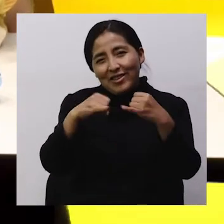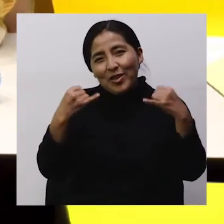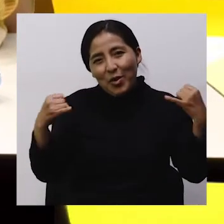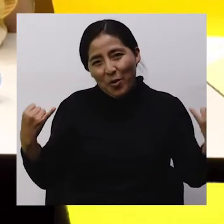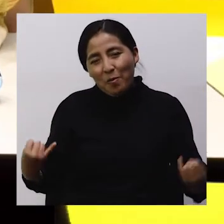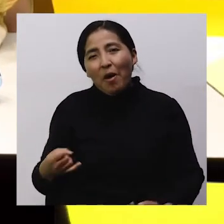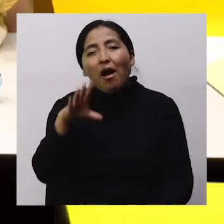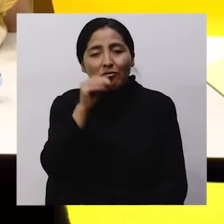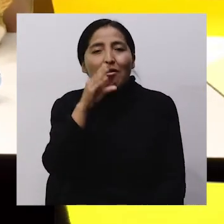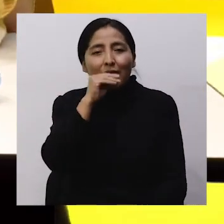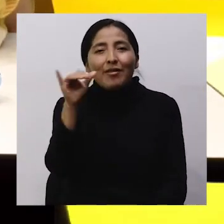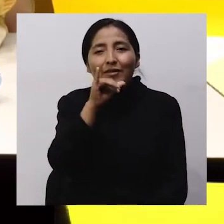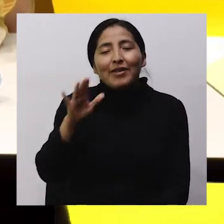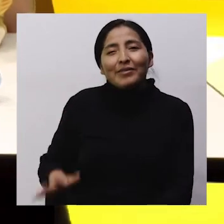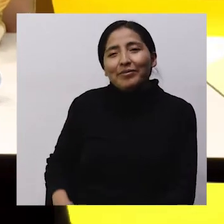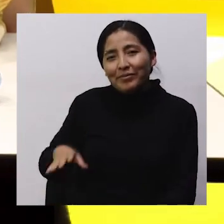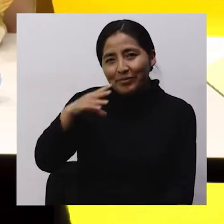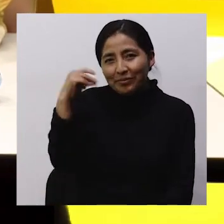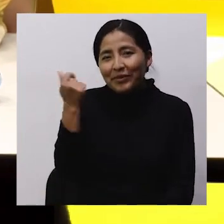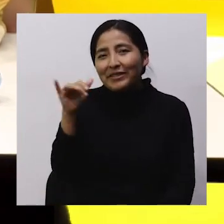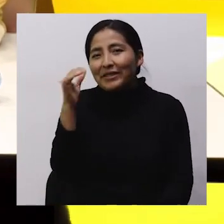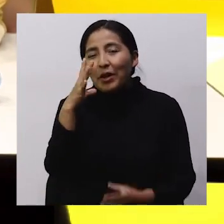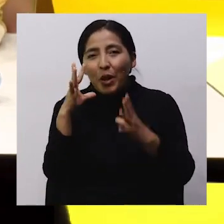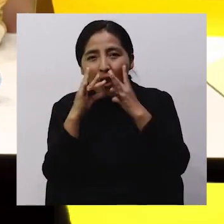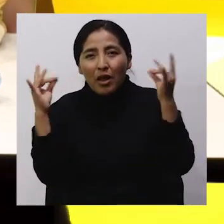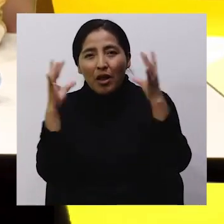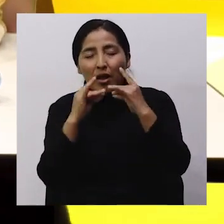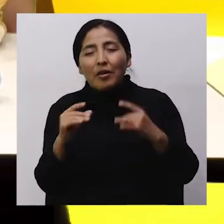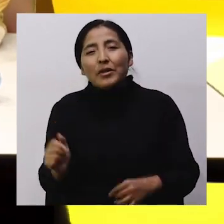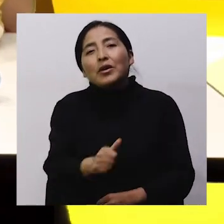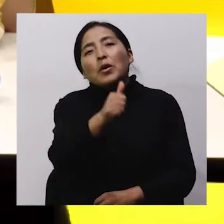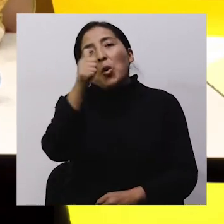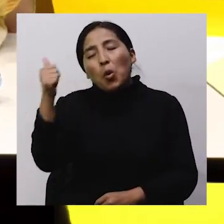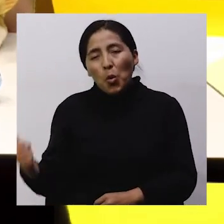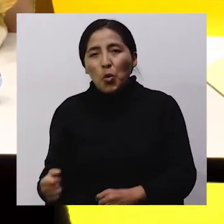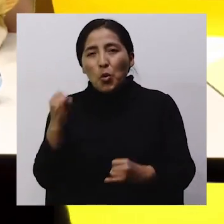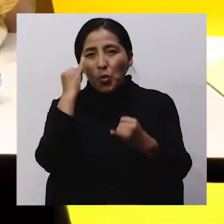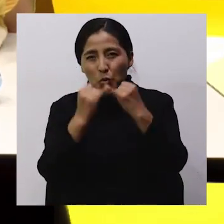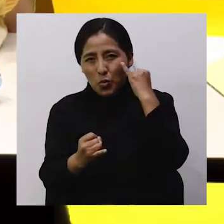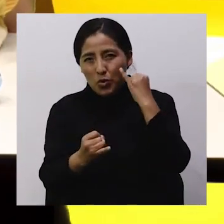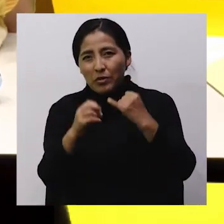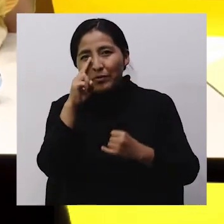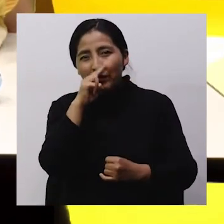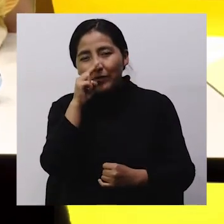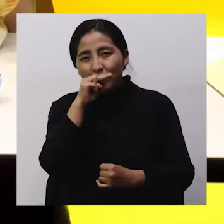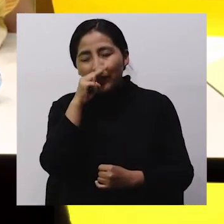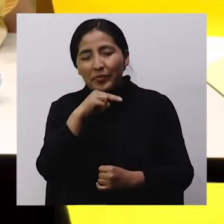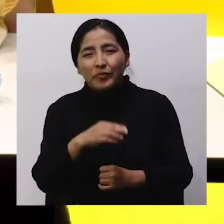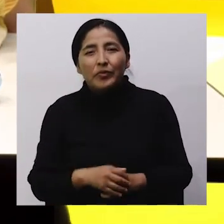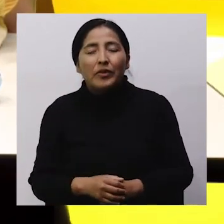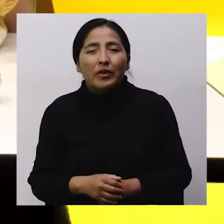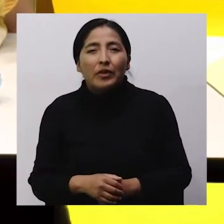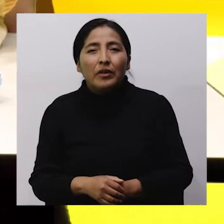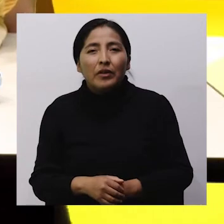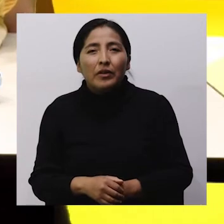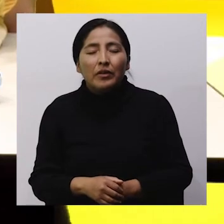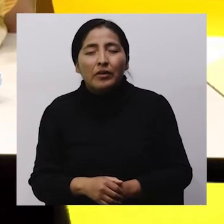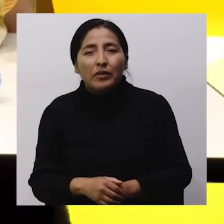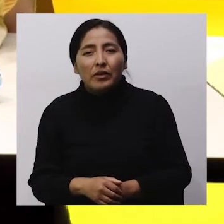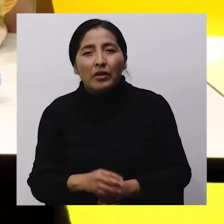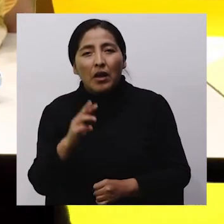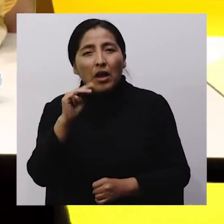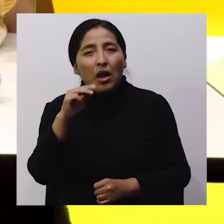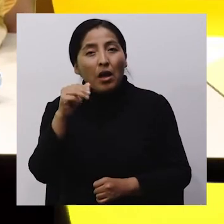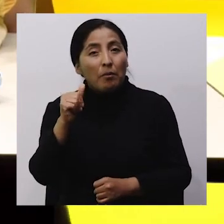Muy bien Otro, otro, otro El último El ultimito Ya, el ultimito A ver Aquí está